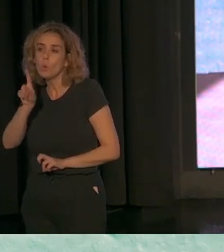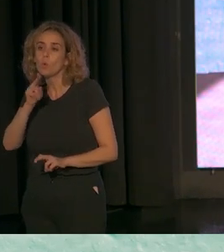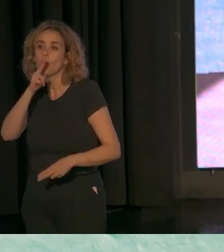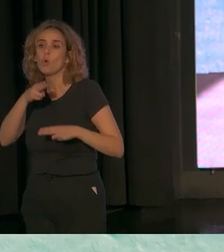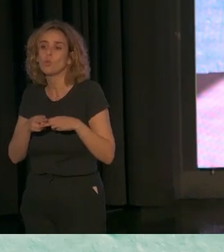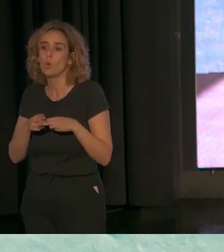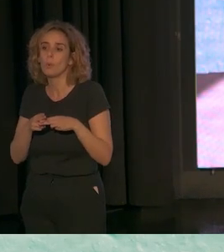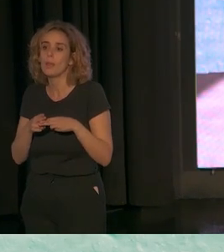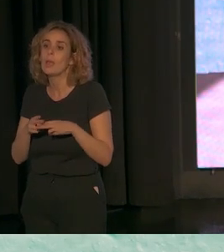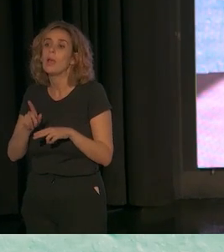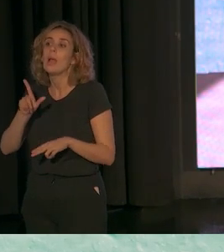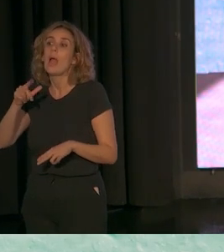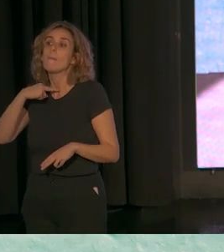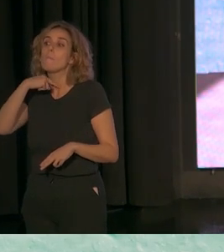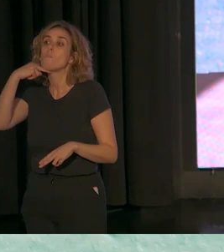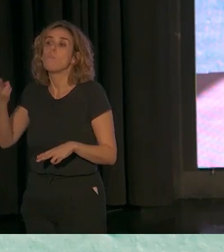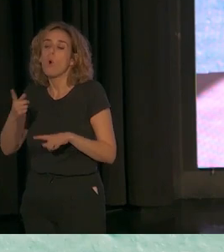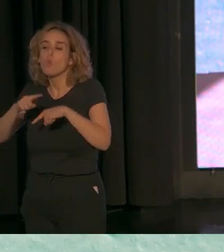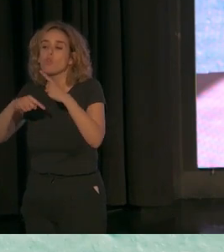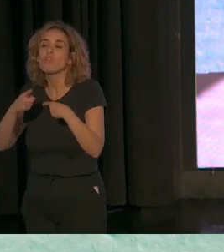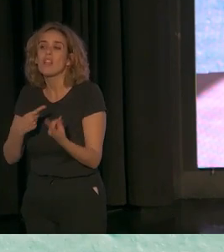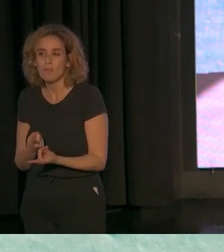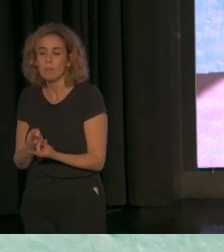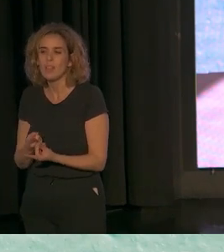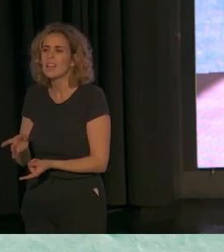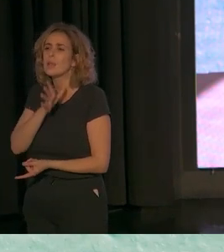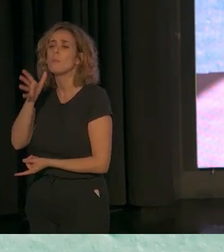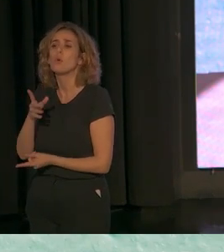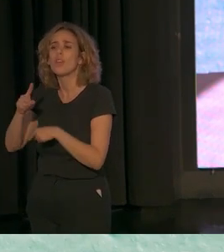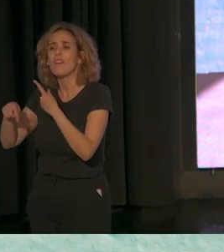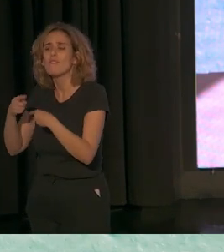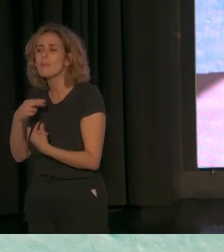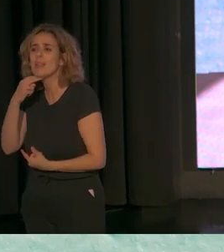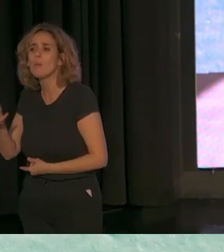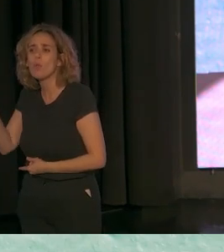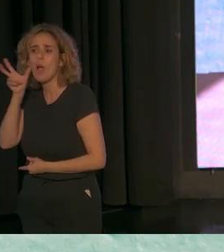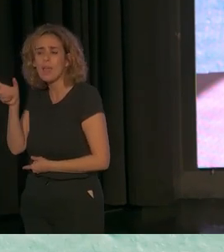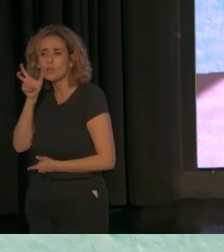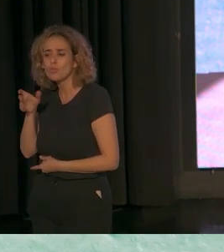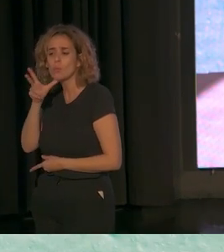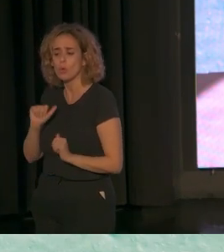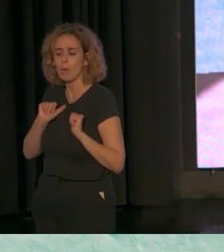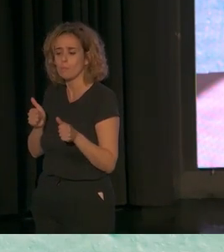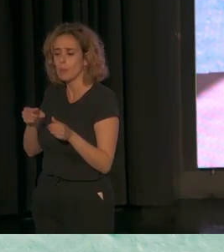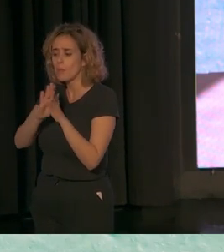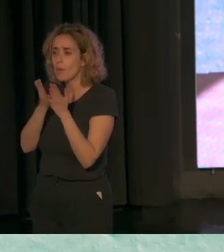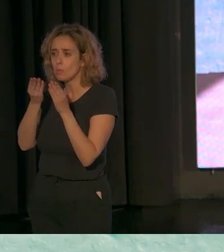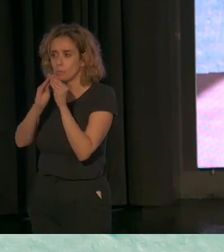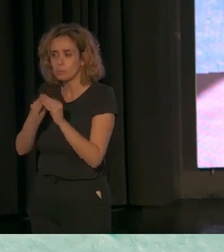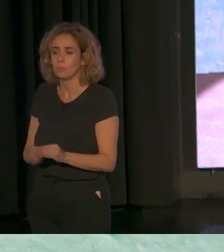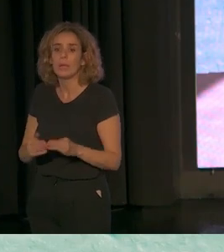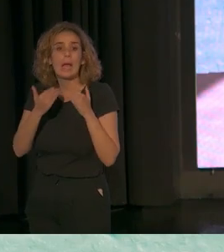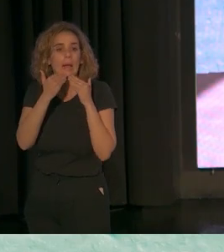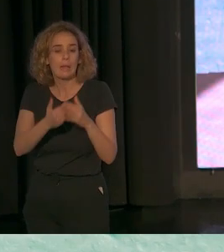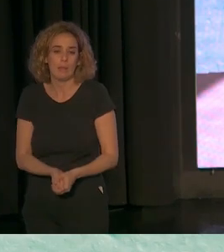la voz de las familias. ¿Por qué hay que empezar los trabajos escuchando la voz de las familias? ¿Por qué habéis empezado por ahí? Gracias.